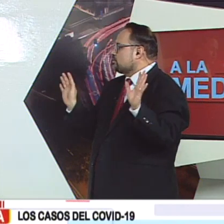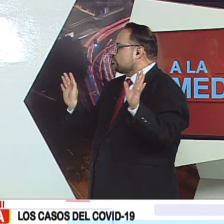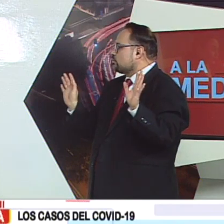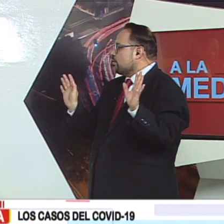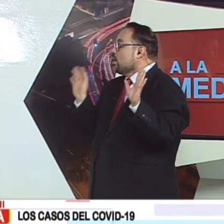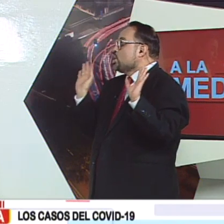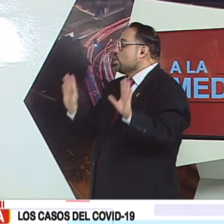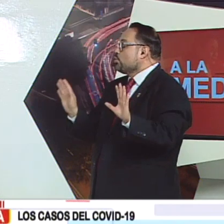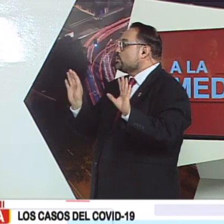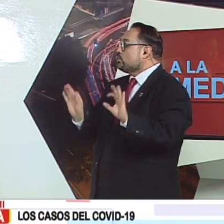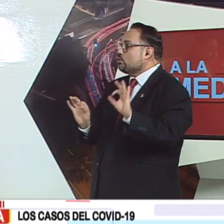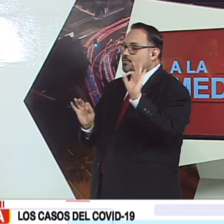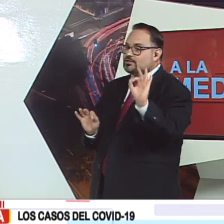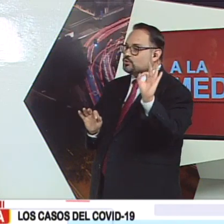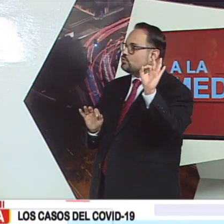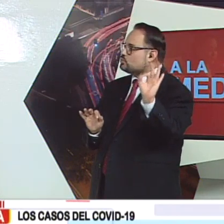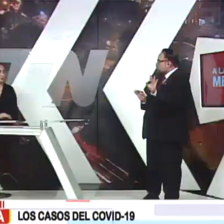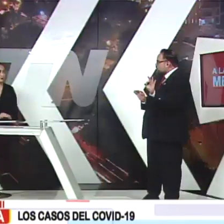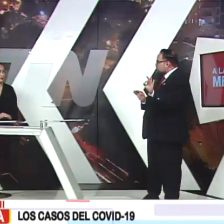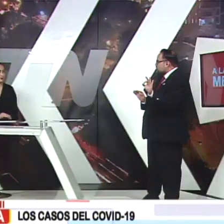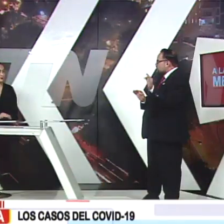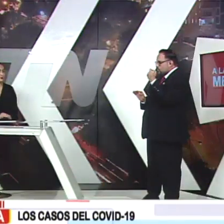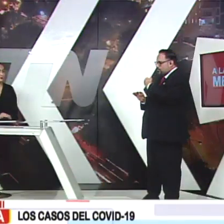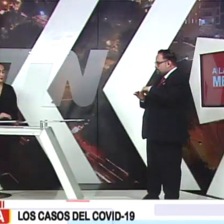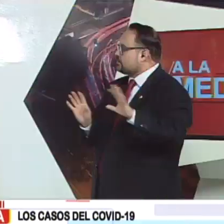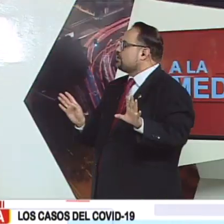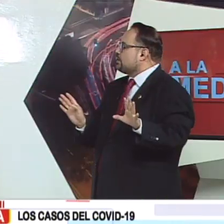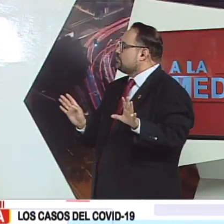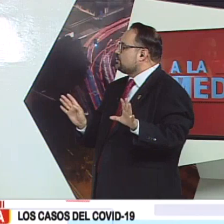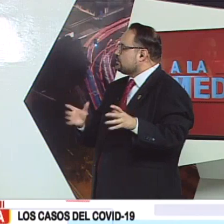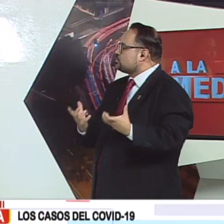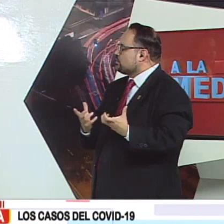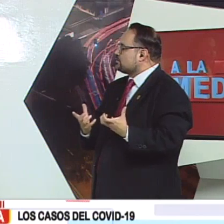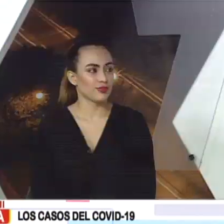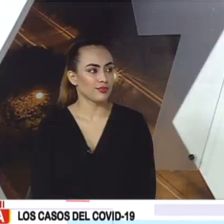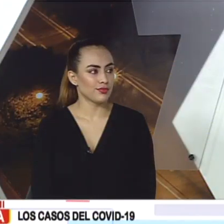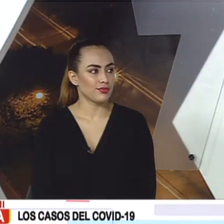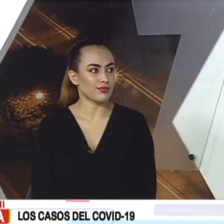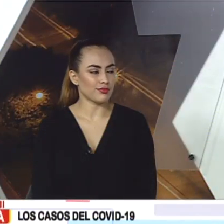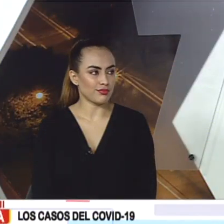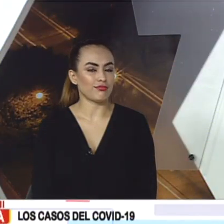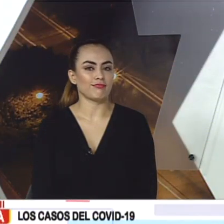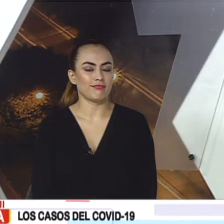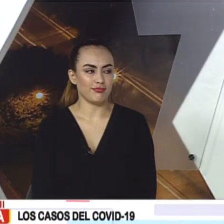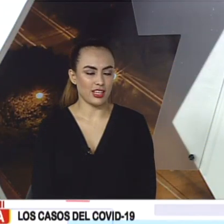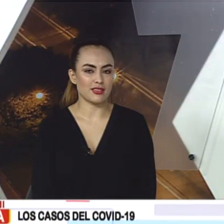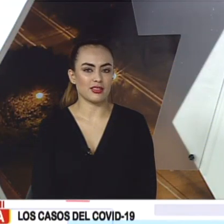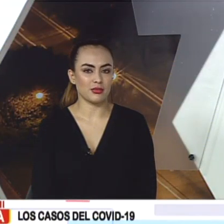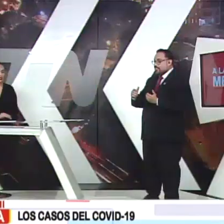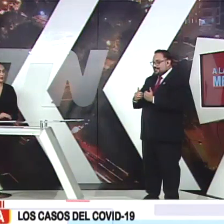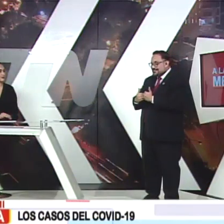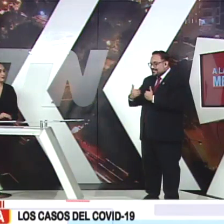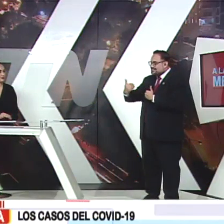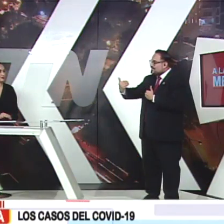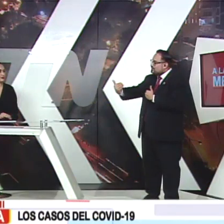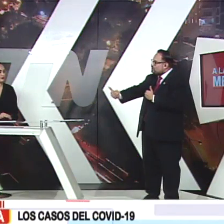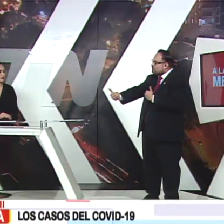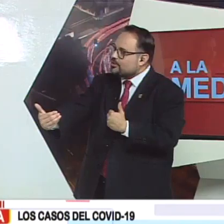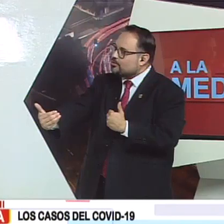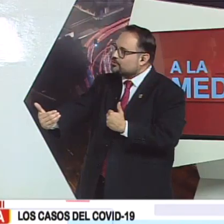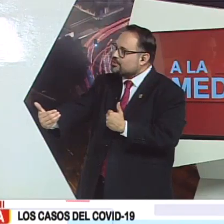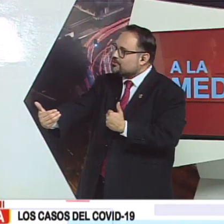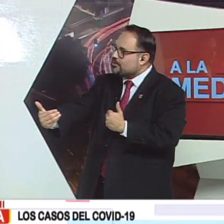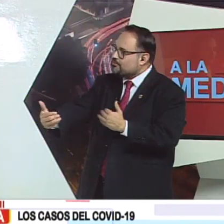parece como un tránsito normal, lo único que no ves son los buses, pero prácticamente es una saturación en las horas pico. se